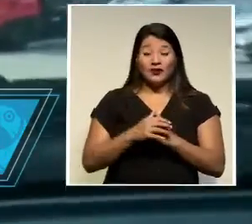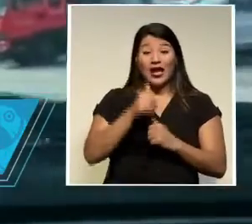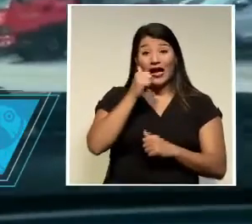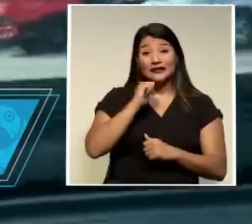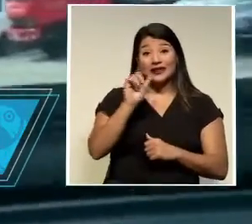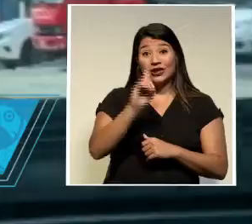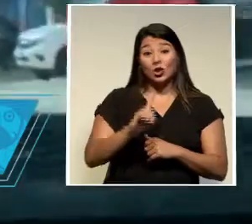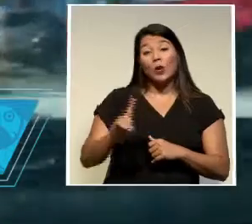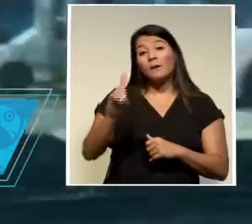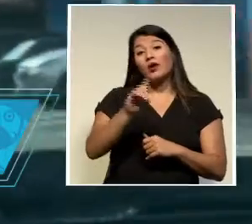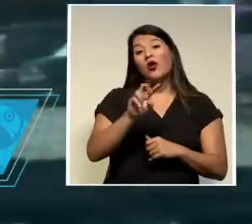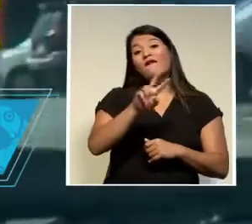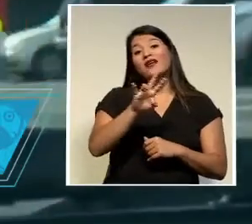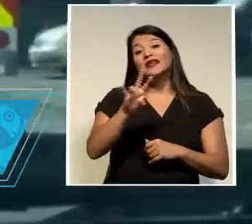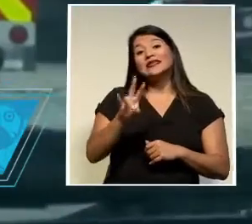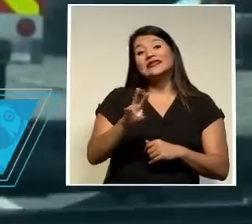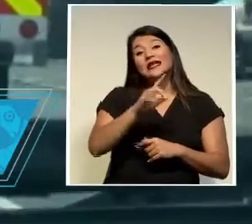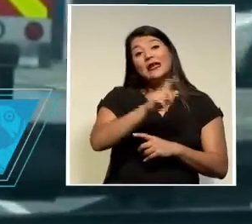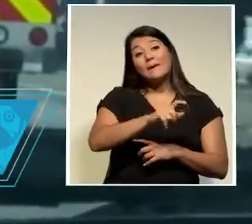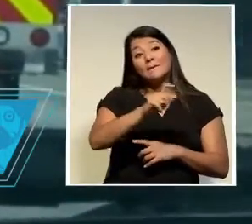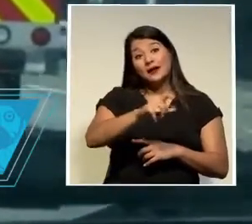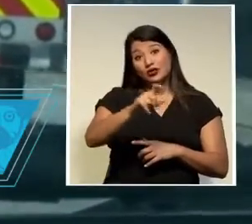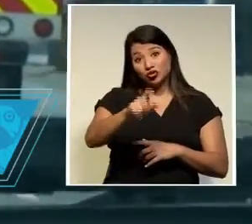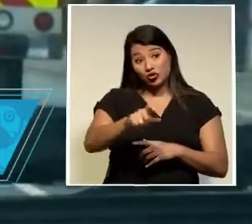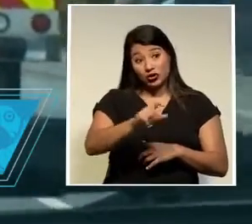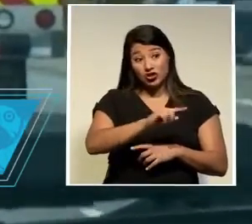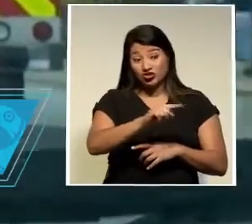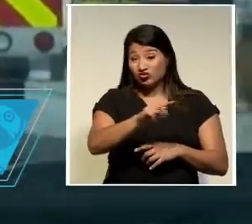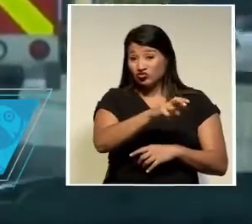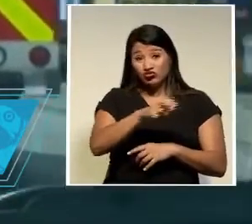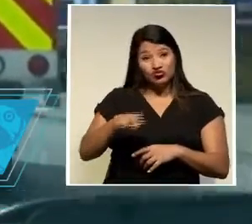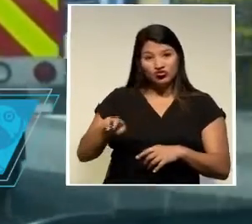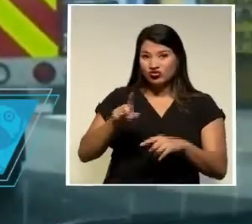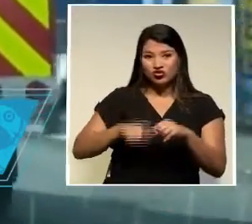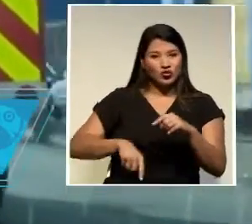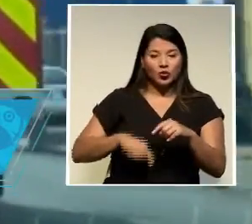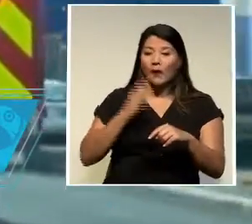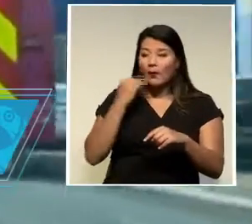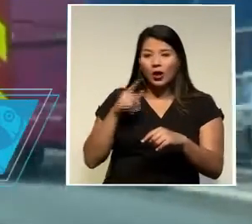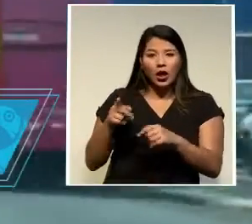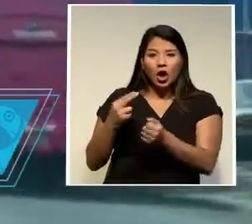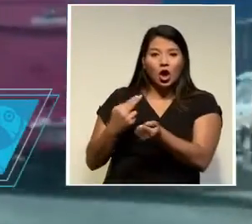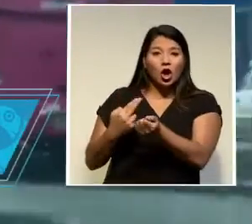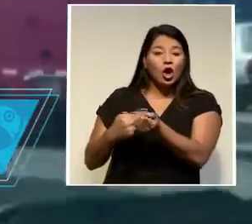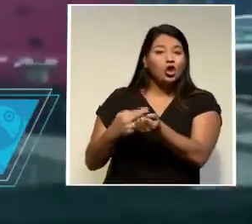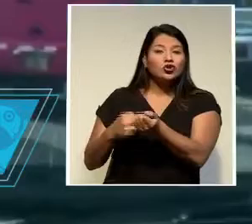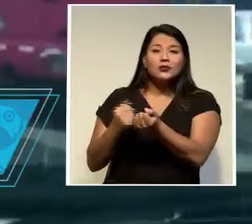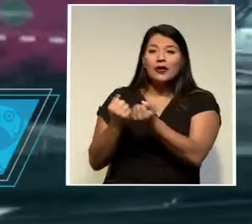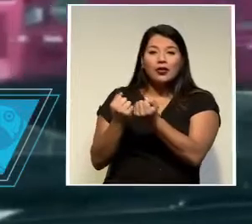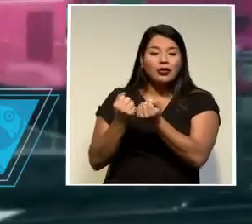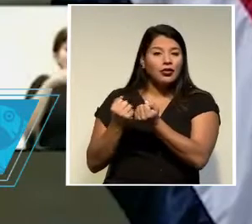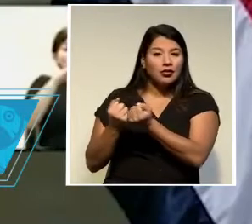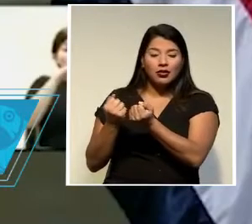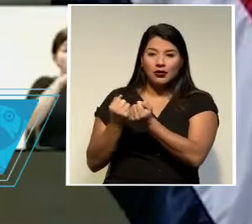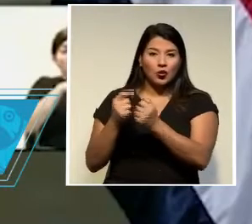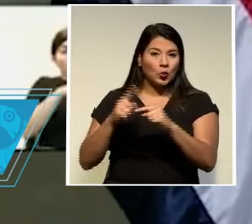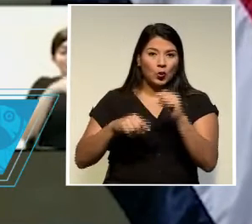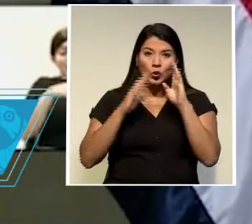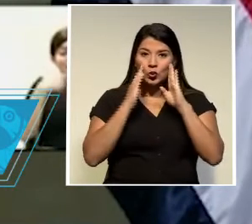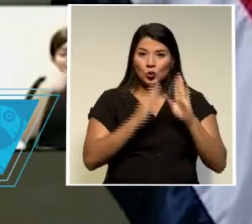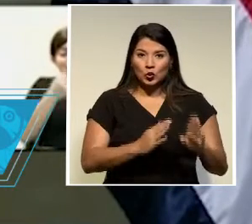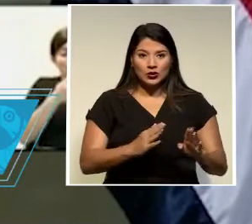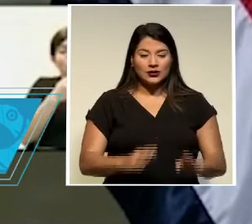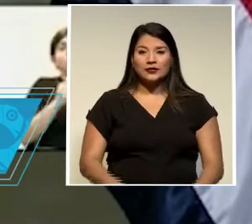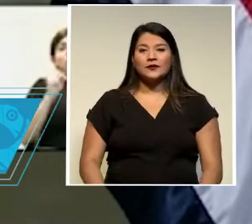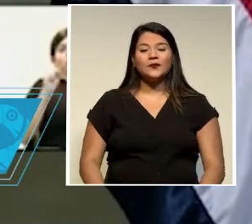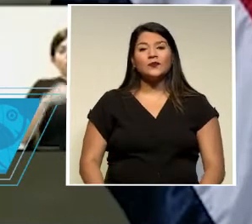registró la cifra de 27 pacientes cuyos traslados se declinaron por falta de espacio en los hospitales del área metropolitana nuestra